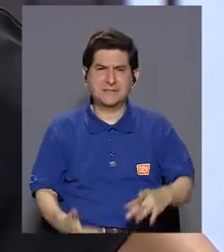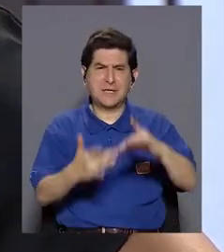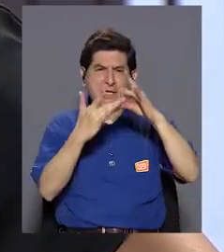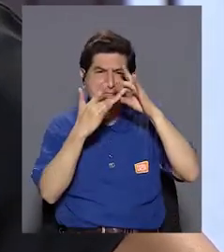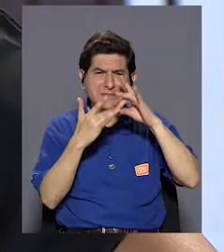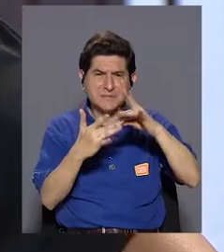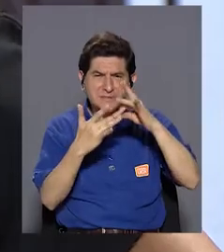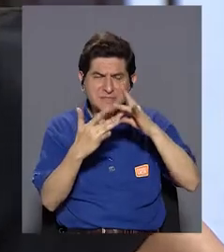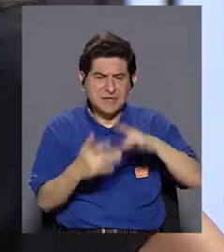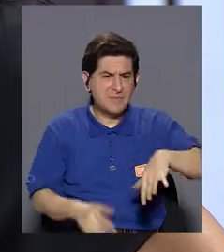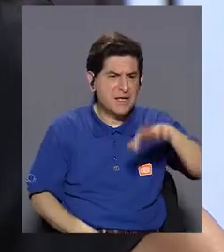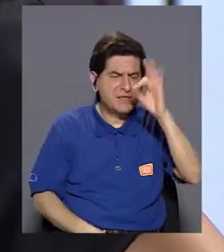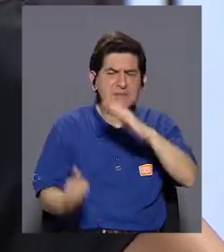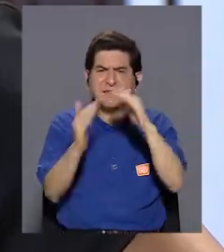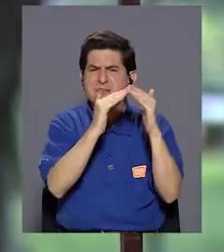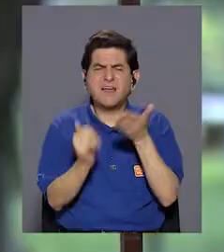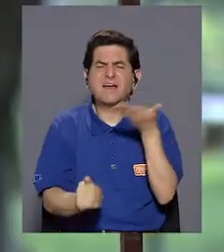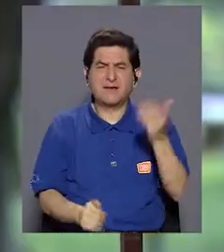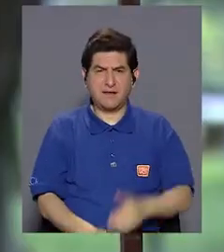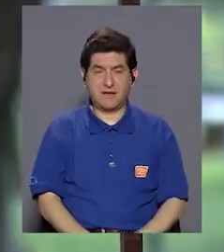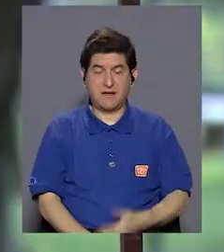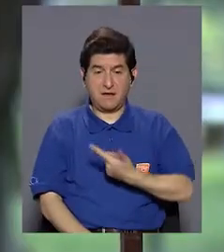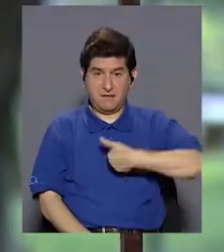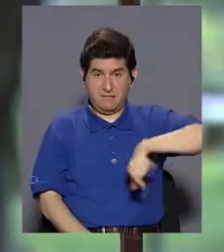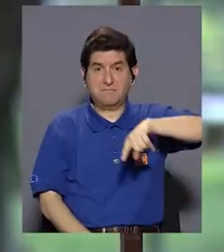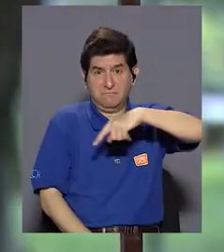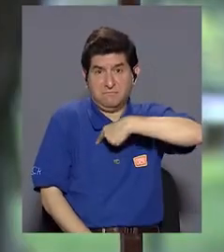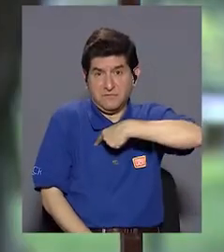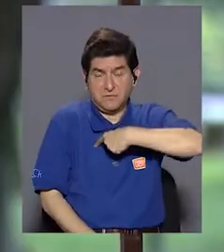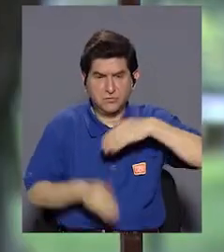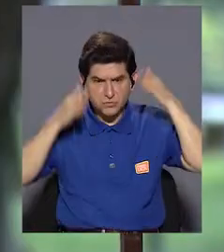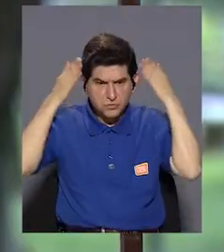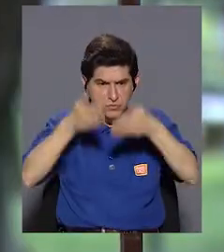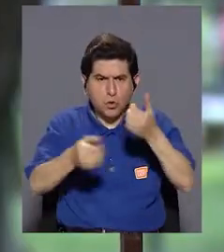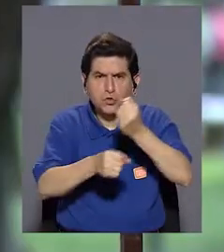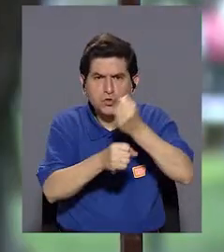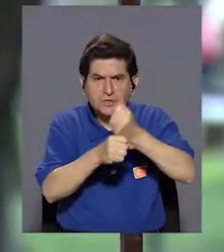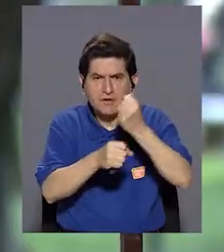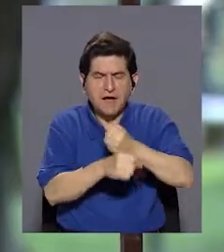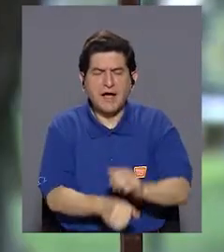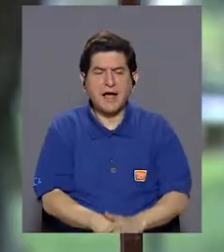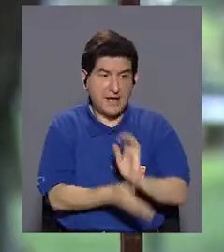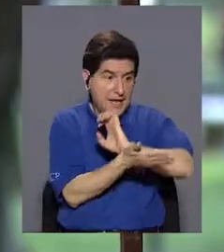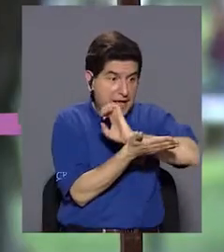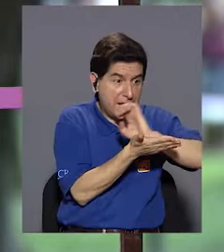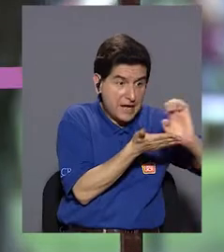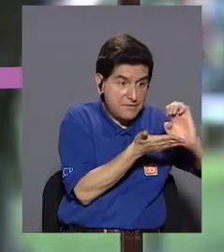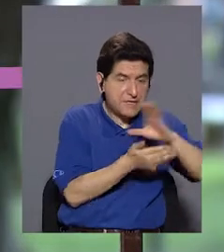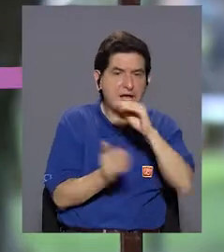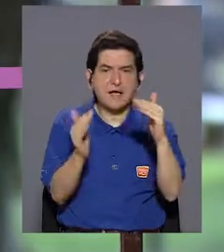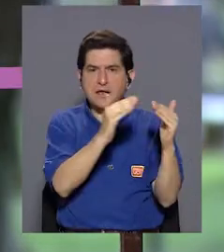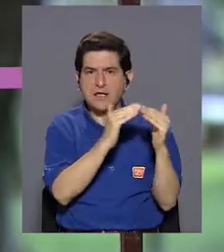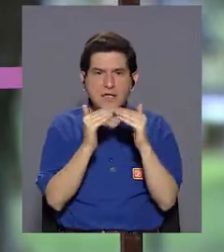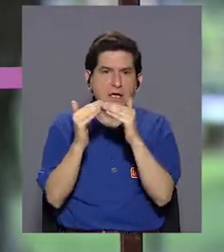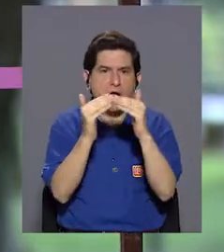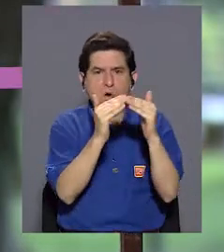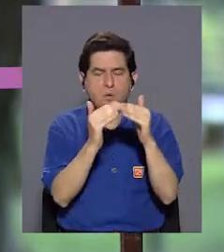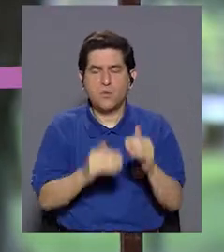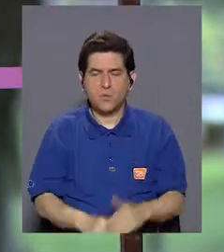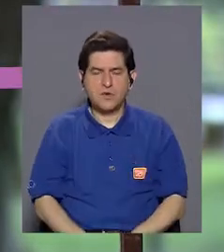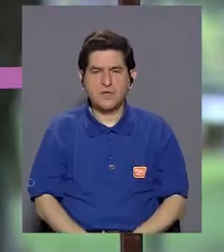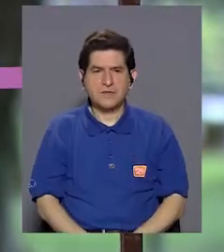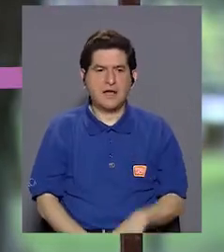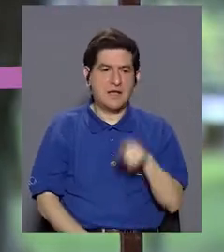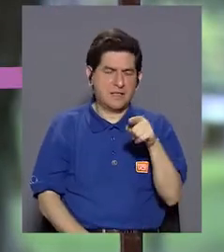principal que encontramos en comunidades? Claro, nosotros nos hemos enfocado en trabajar en prevención y trabajar en comunidades, en